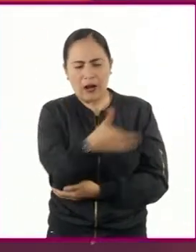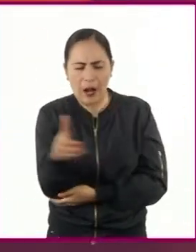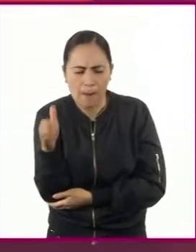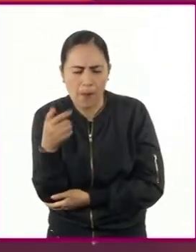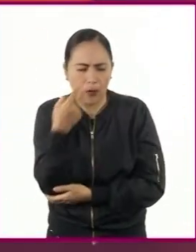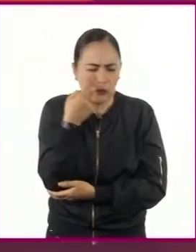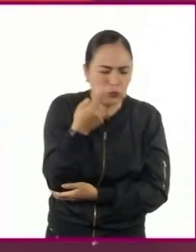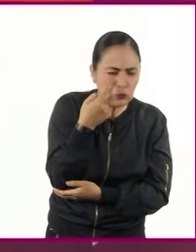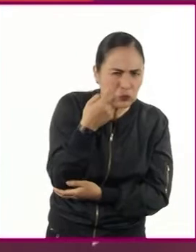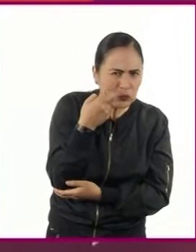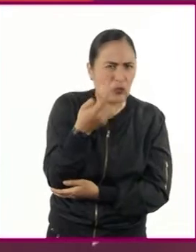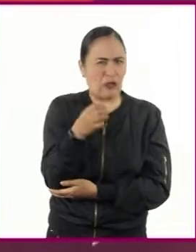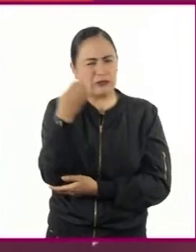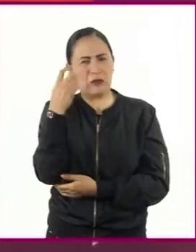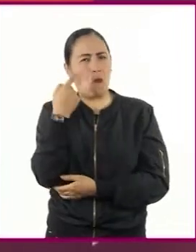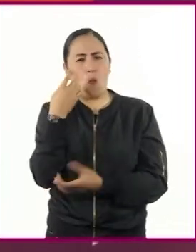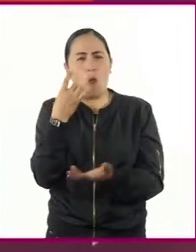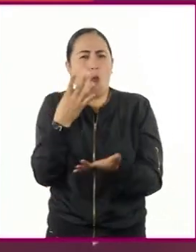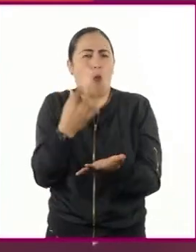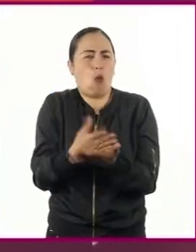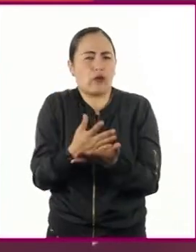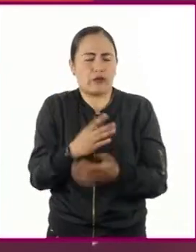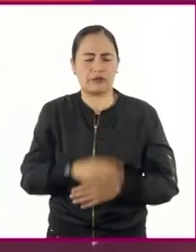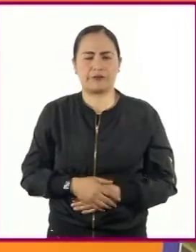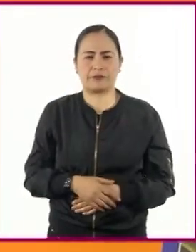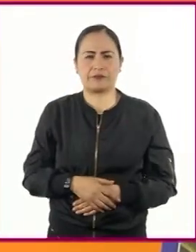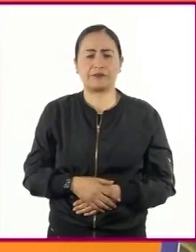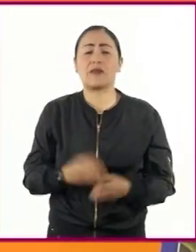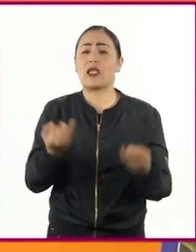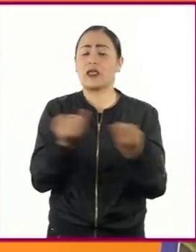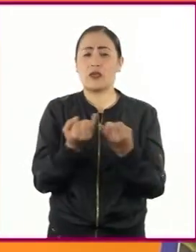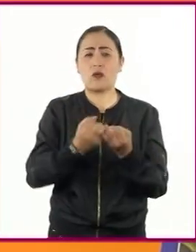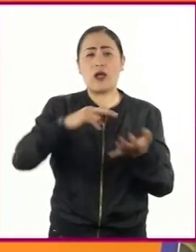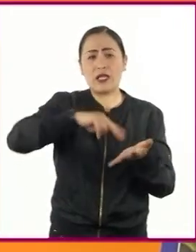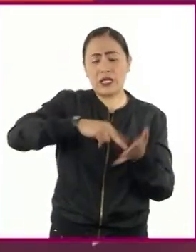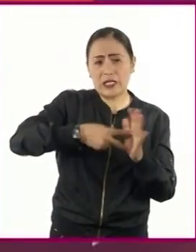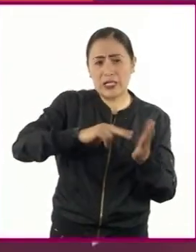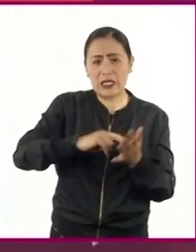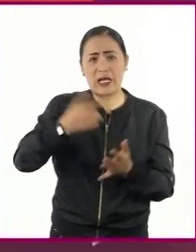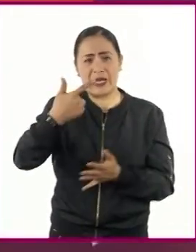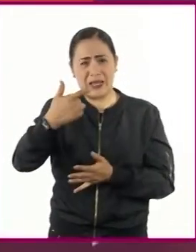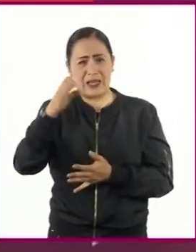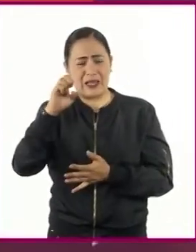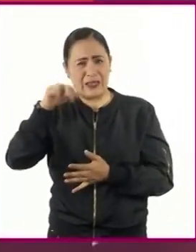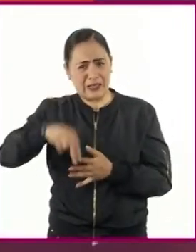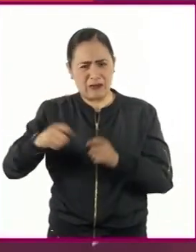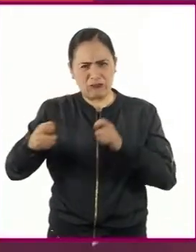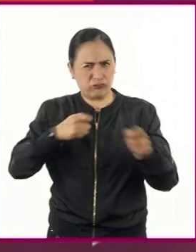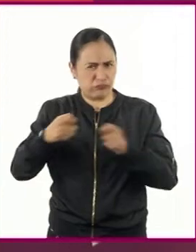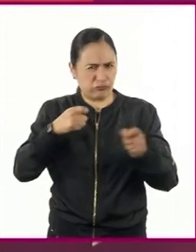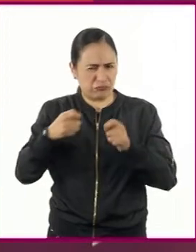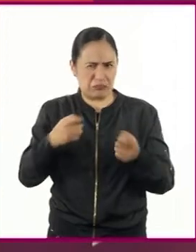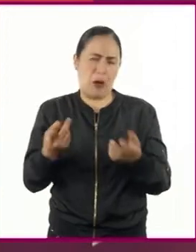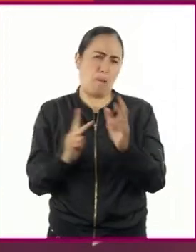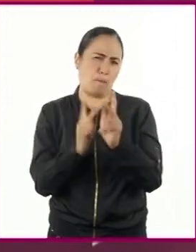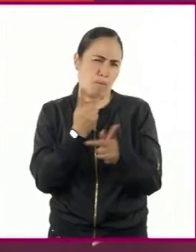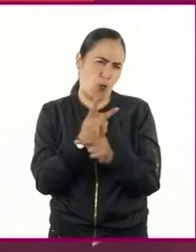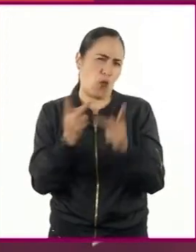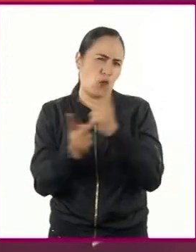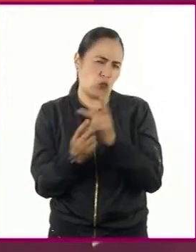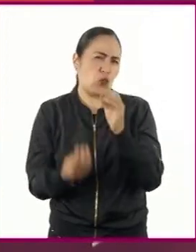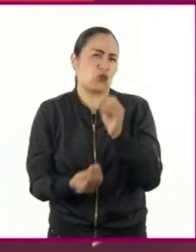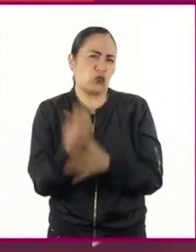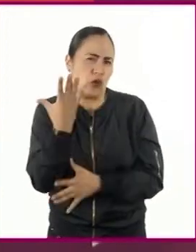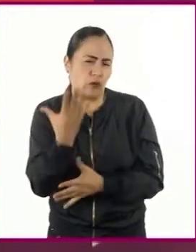A través de las técnicas que utiliza la ingeniería genética, se pueden desarrollar diversos productos, por ejemplo, la insulina,